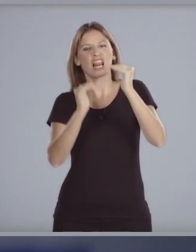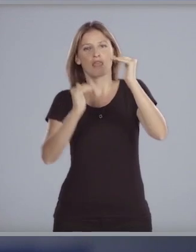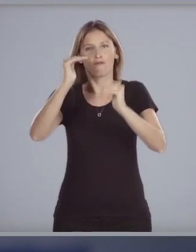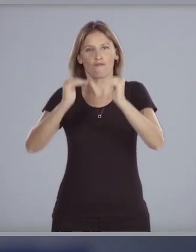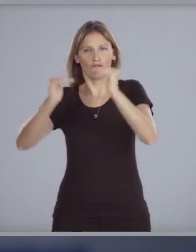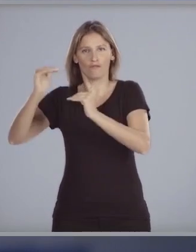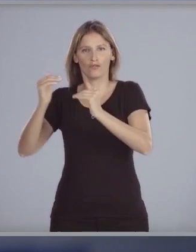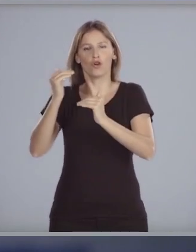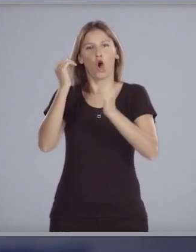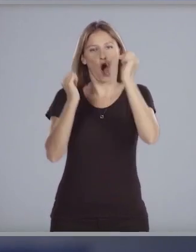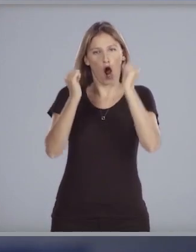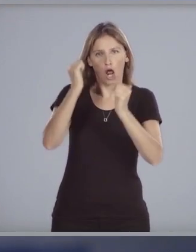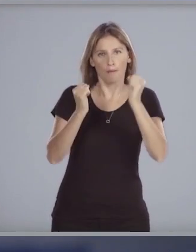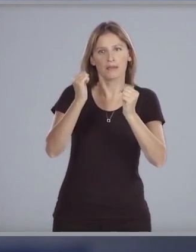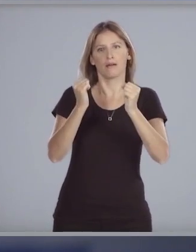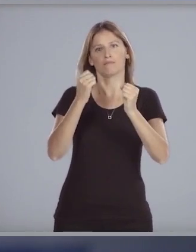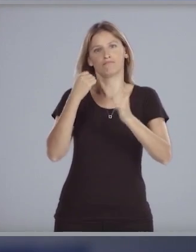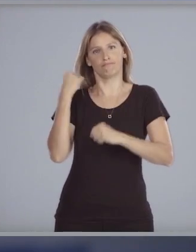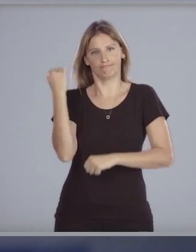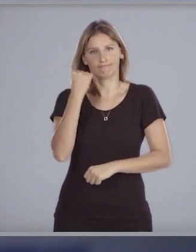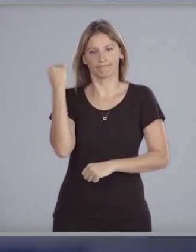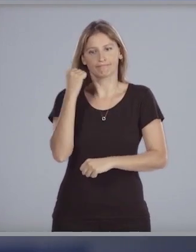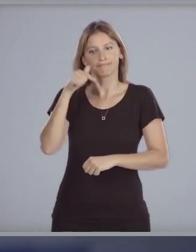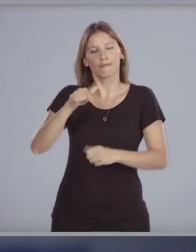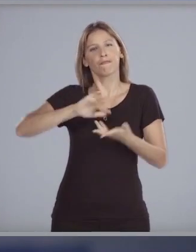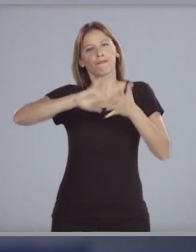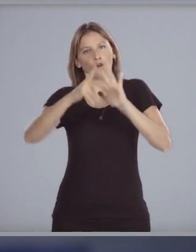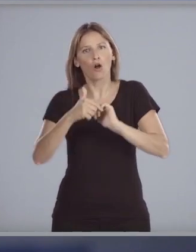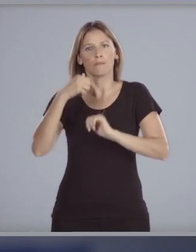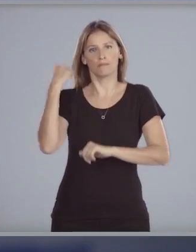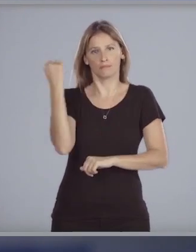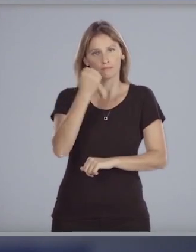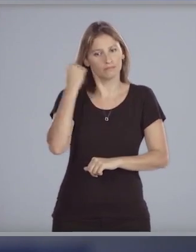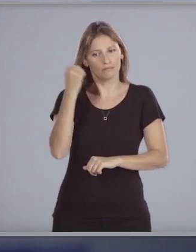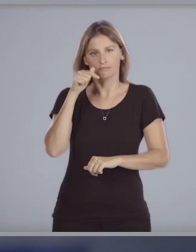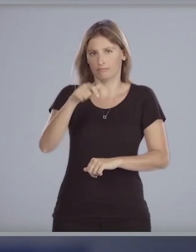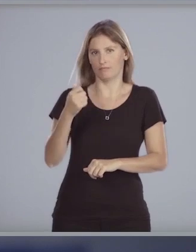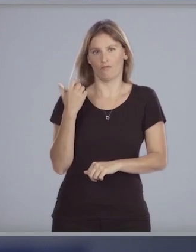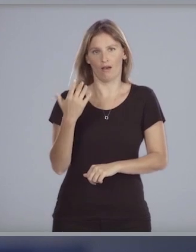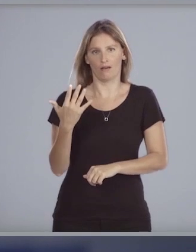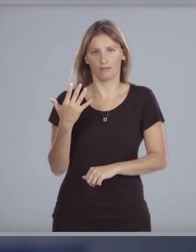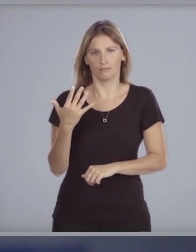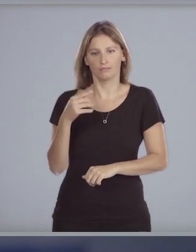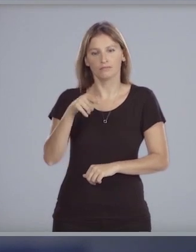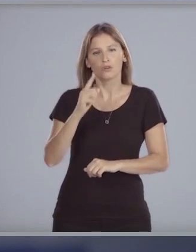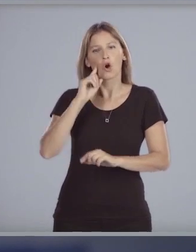equilibrios macroeconómicos son una herramienta imprescindible